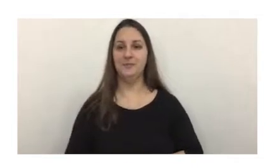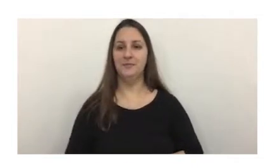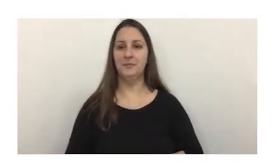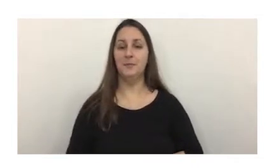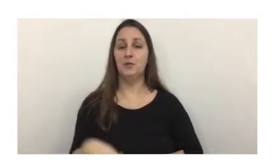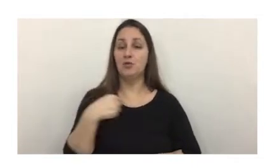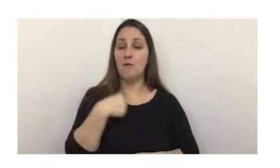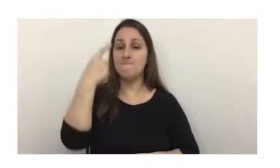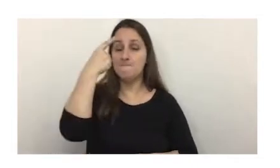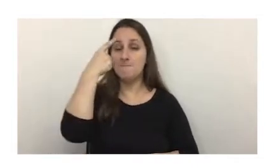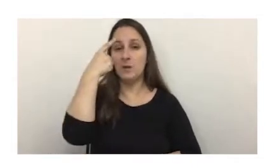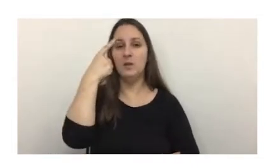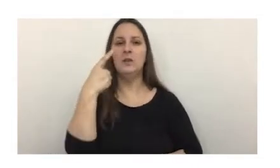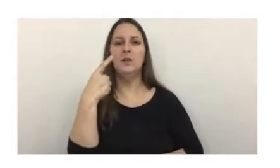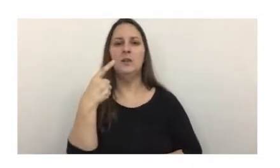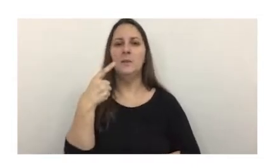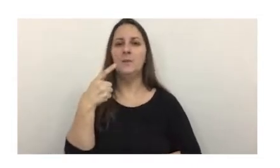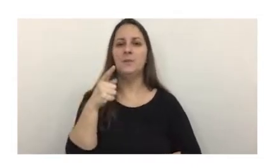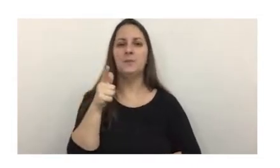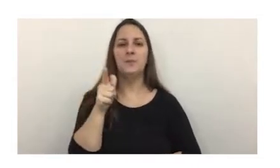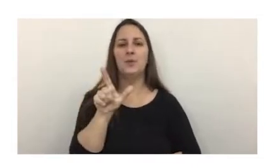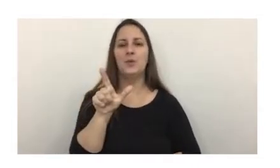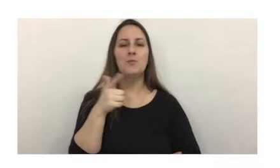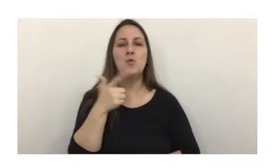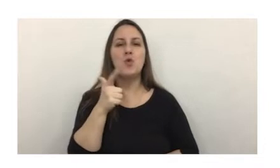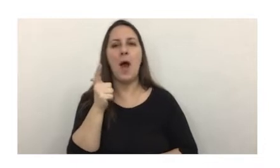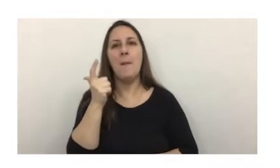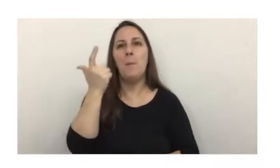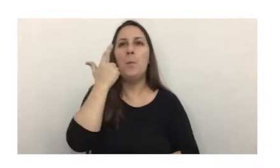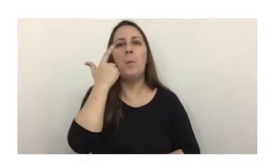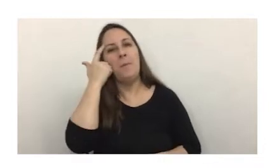entiendo que no cabe ninguna apreciación